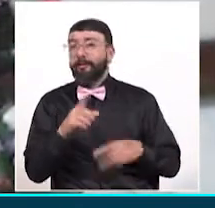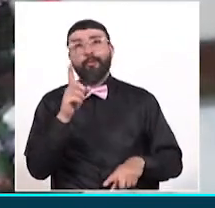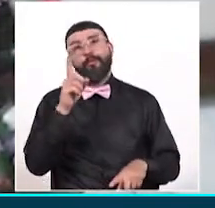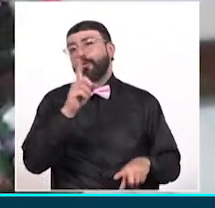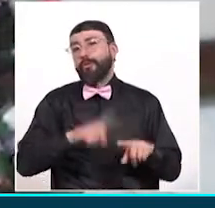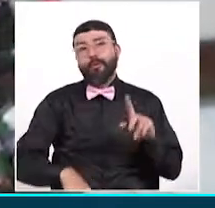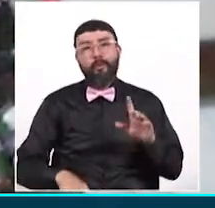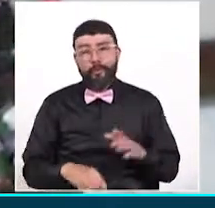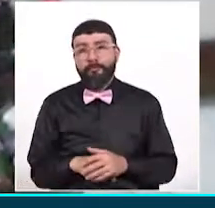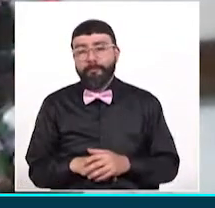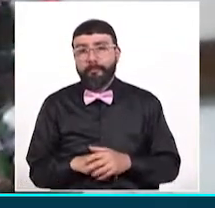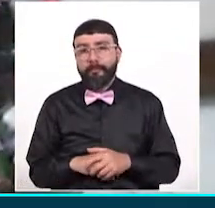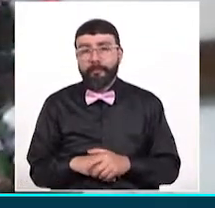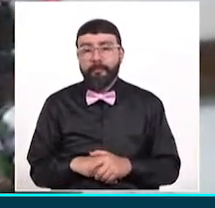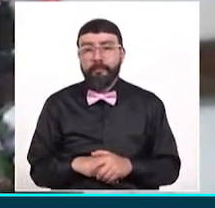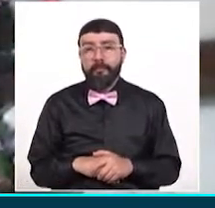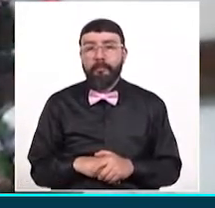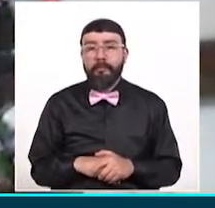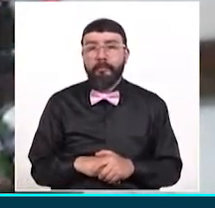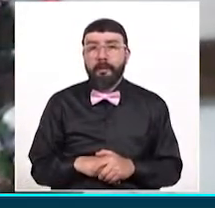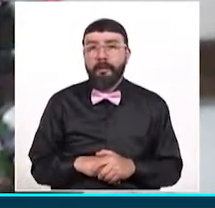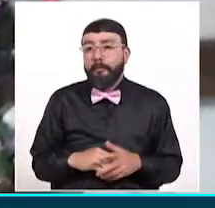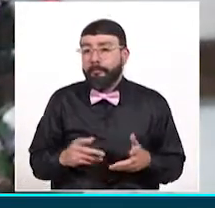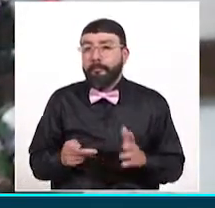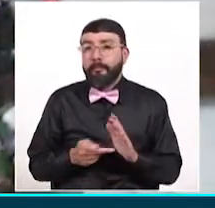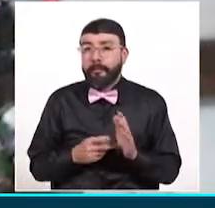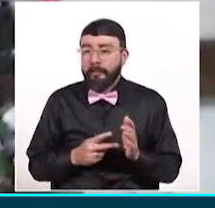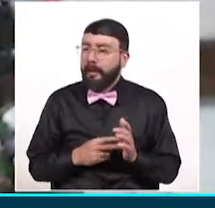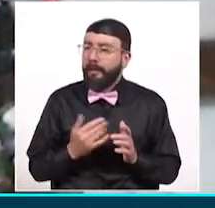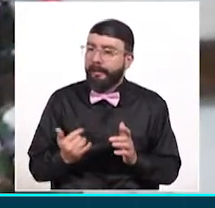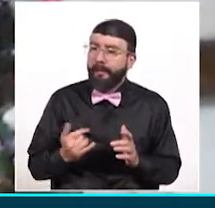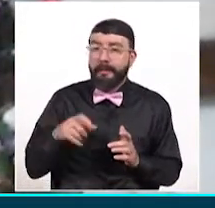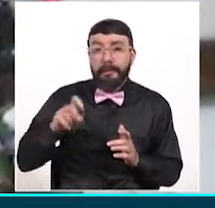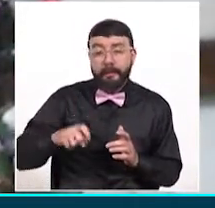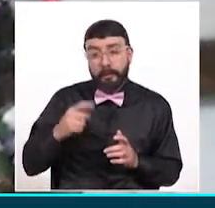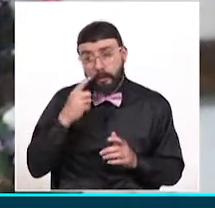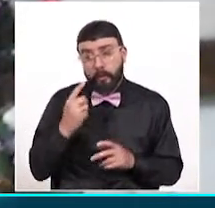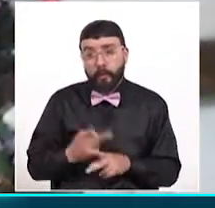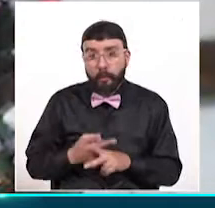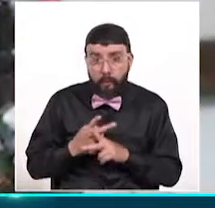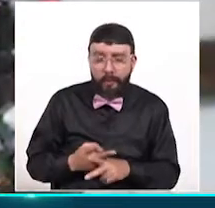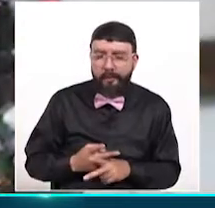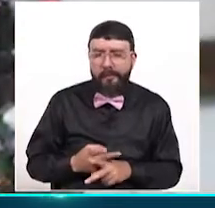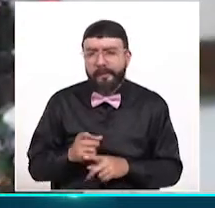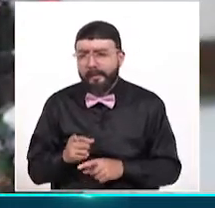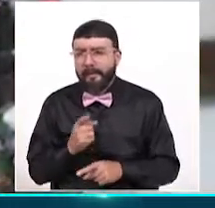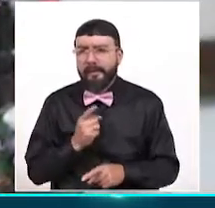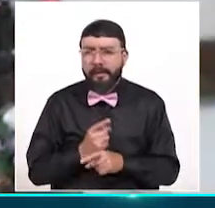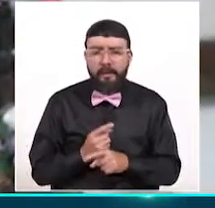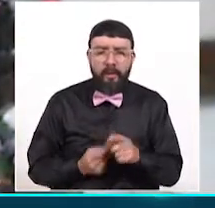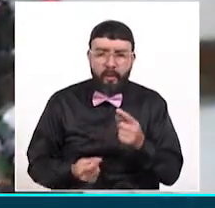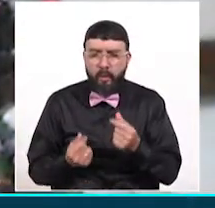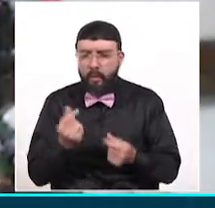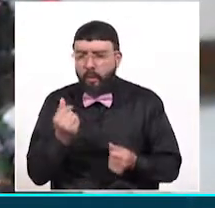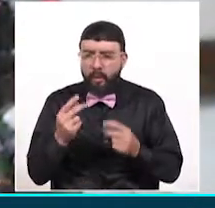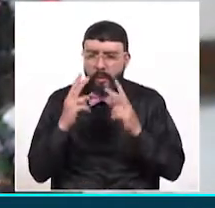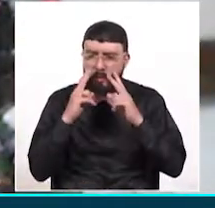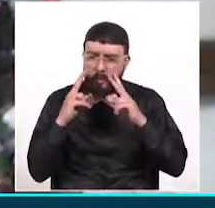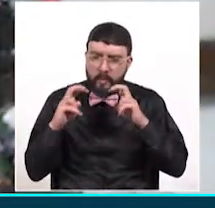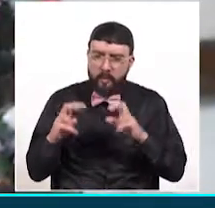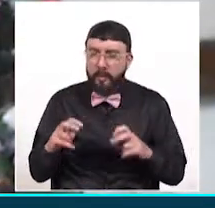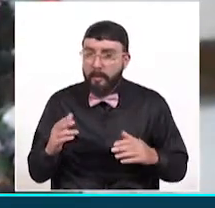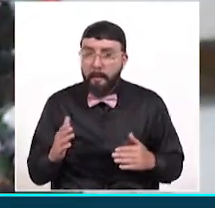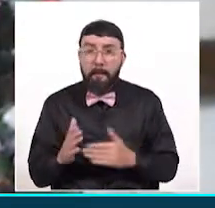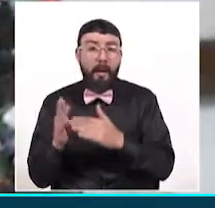quieran llevar, entonces hay que tener cuidado con esa parte económica, sin entrar a